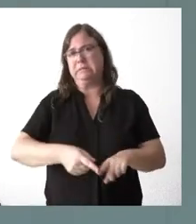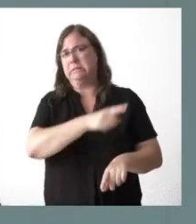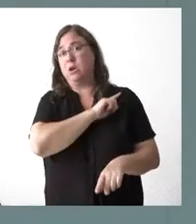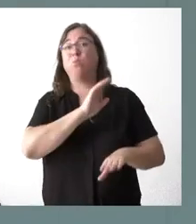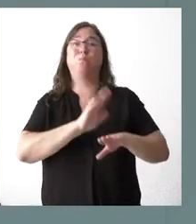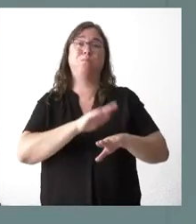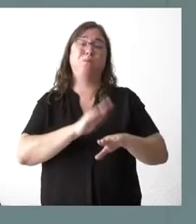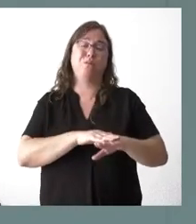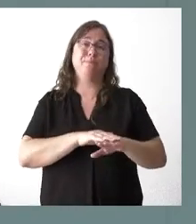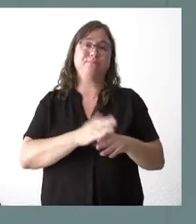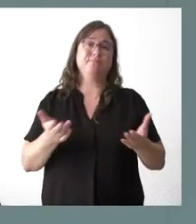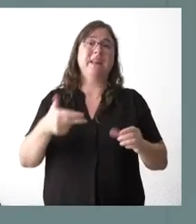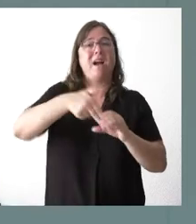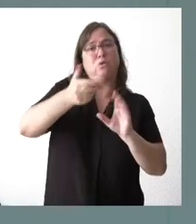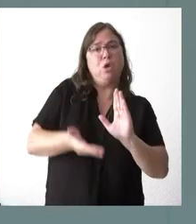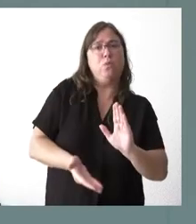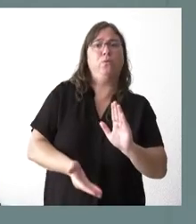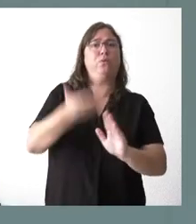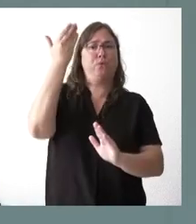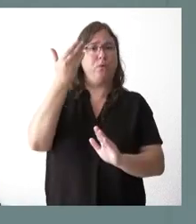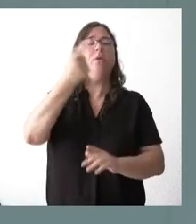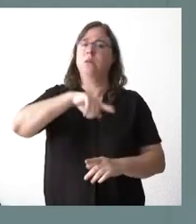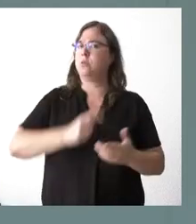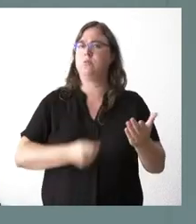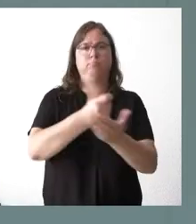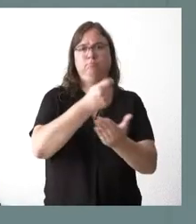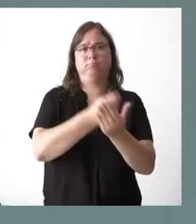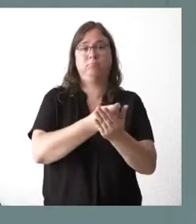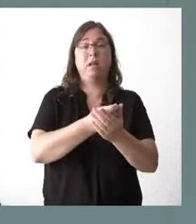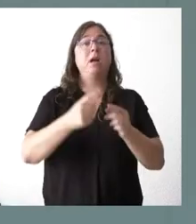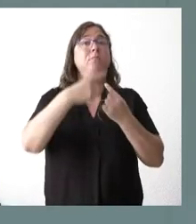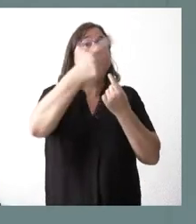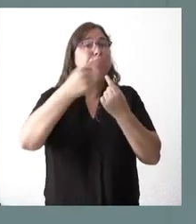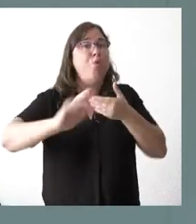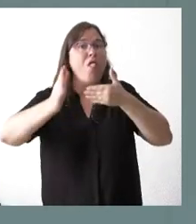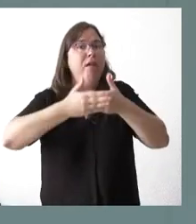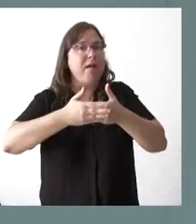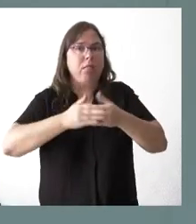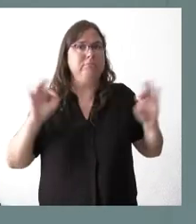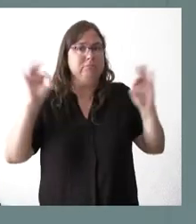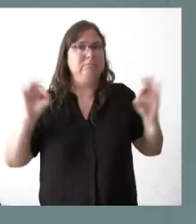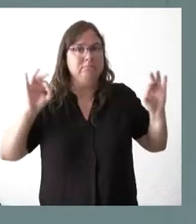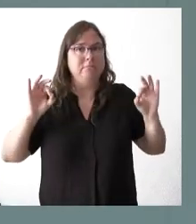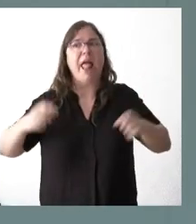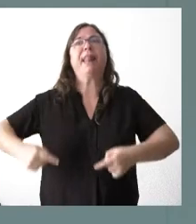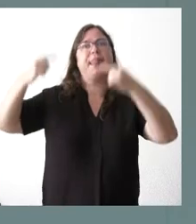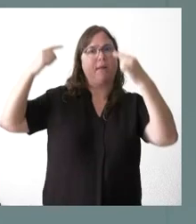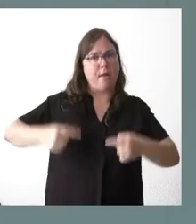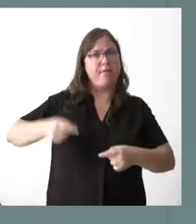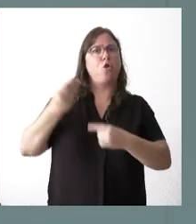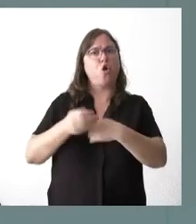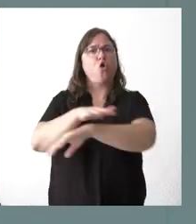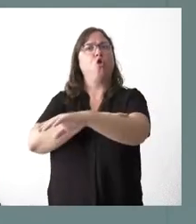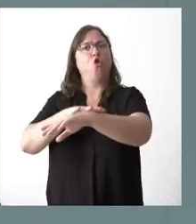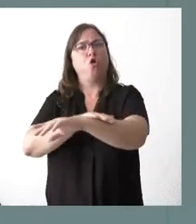consecuencia del coste del combustible, nosotros no hemos cerrado ninguna ruta de transporte, que es un debate que tenemos con el Gobierno, como usted sabe, que plantea en un